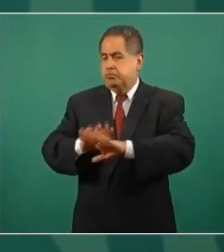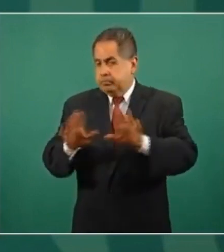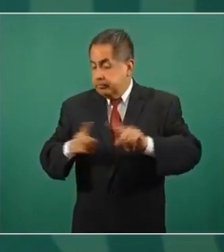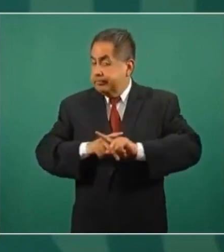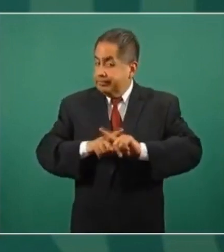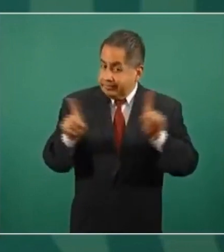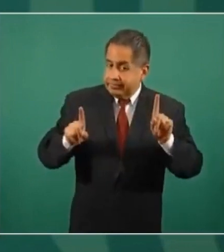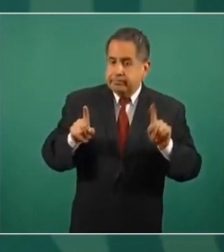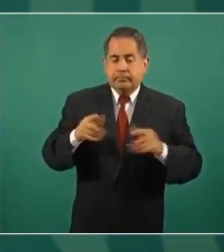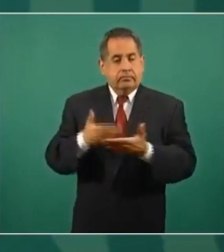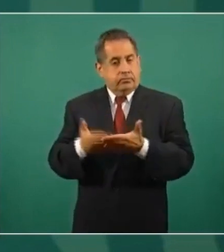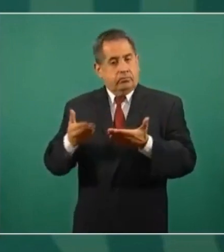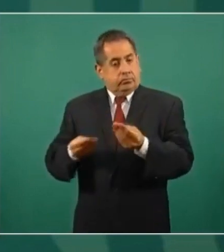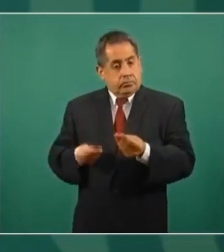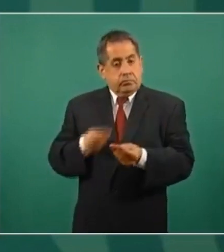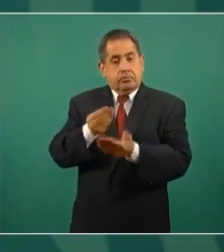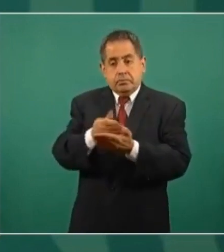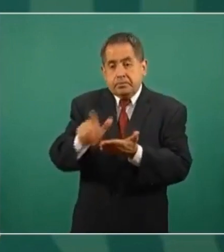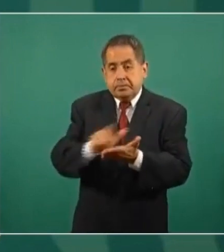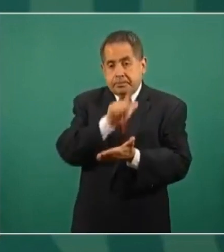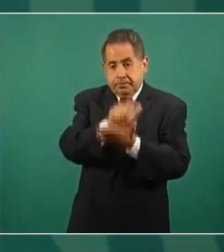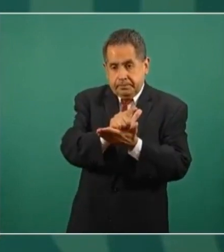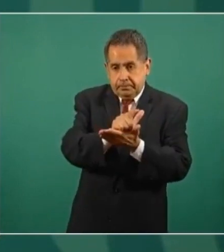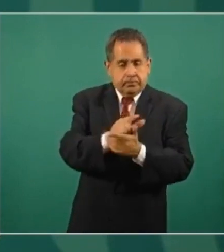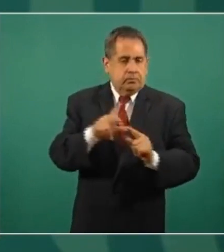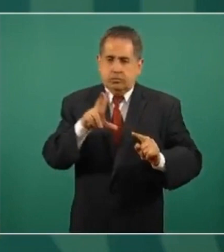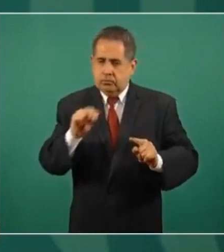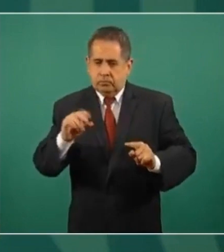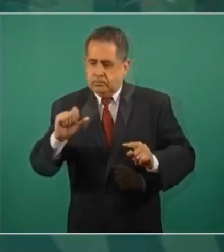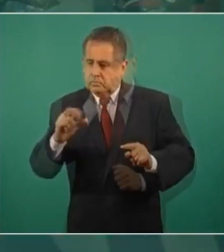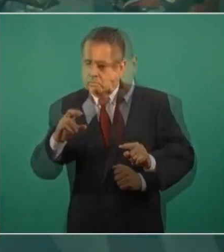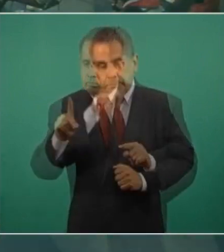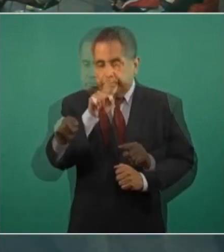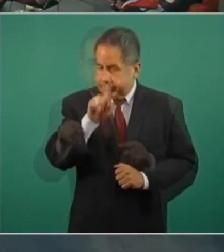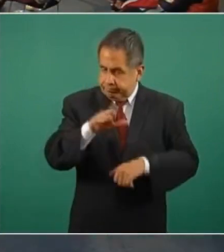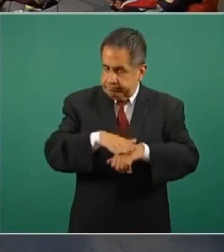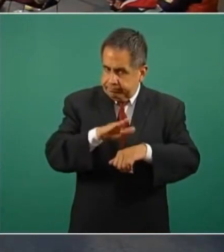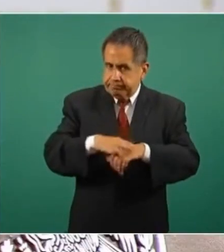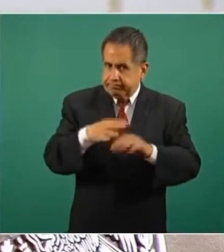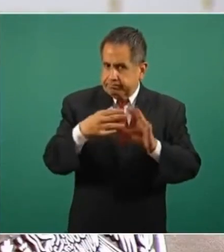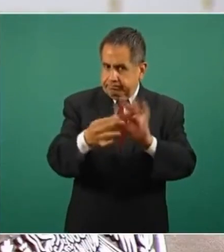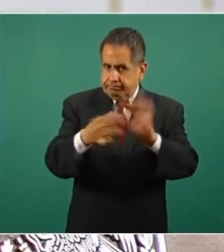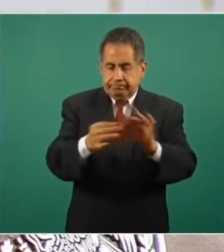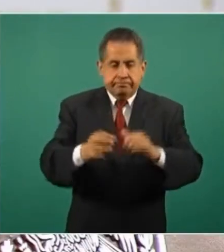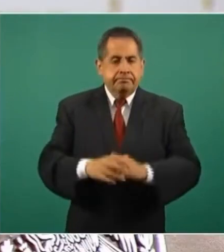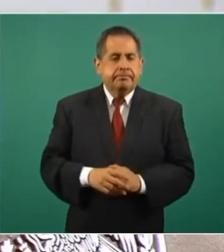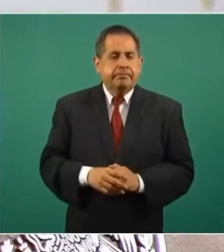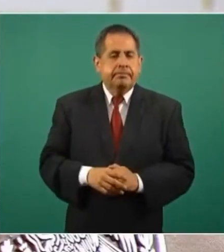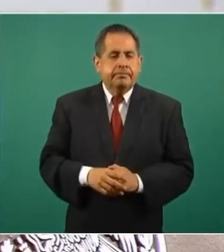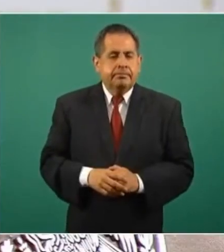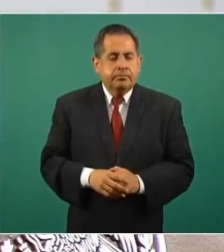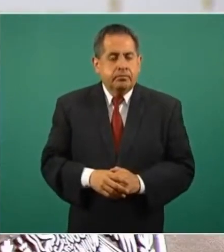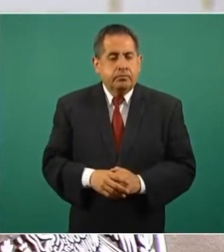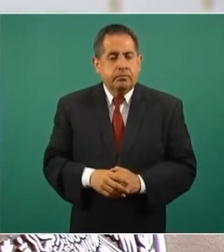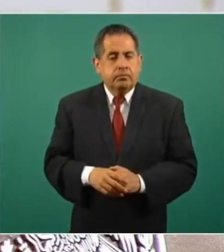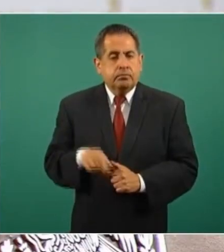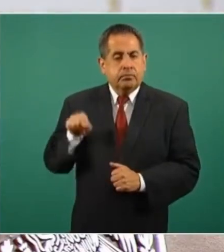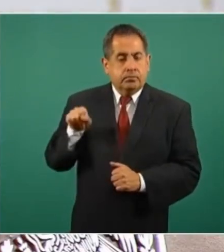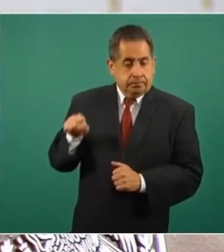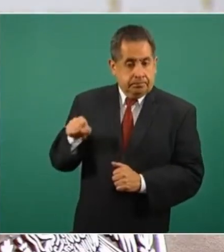hablando de una ley emitida por el Congreso Federal. Se resolvió